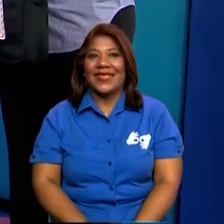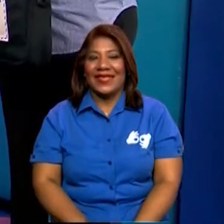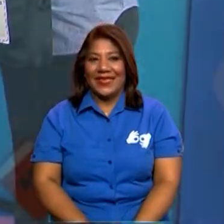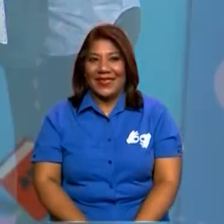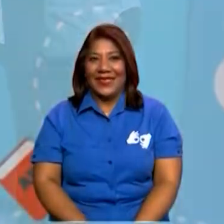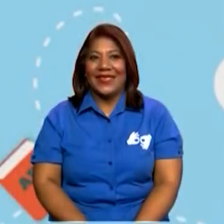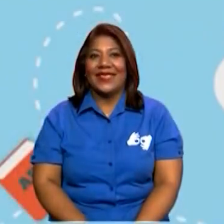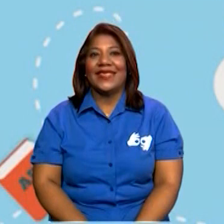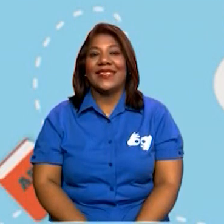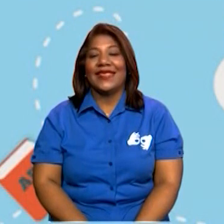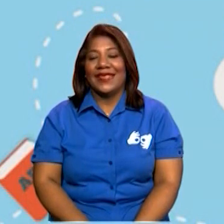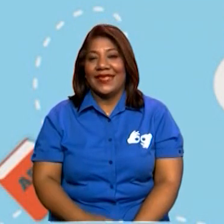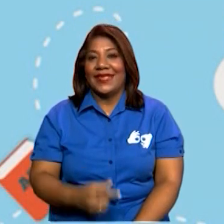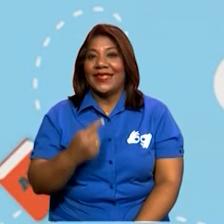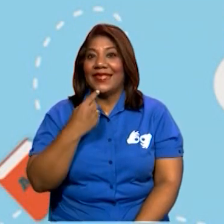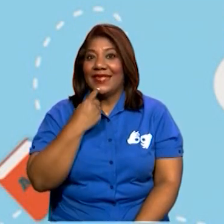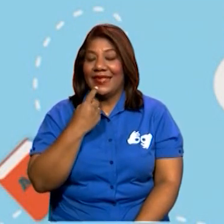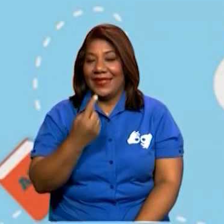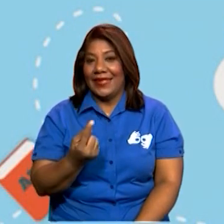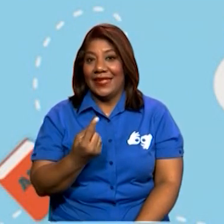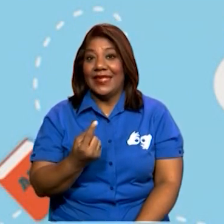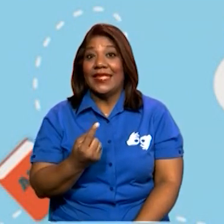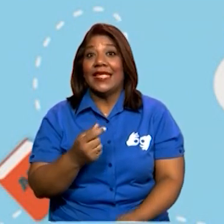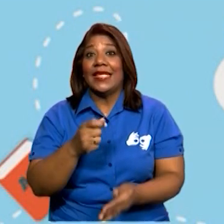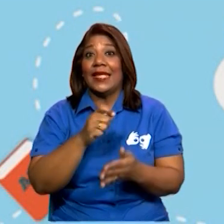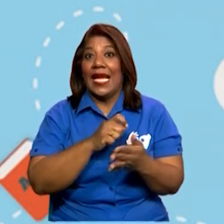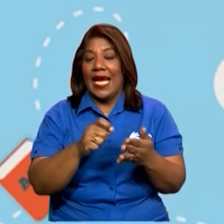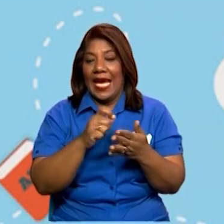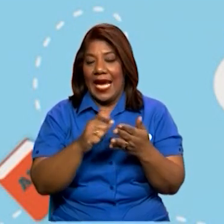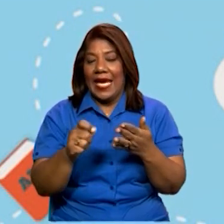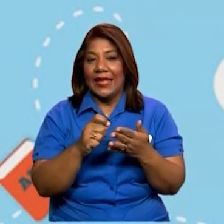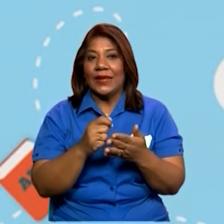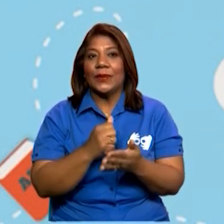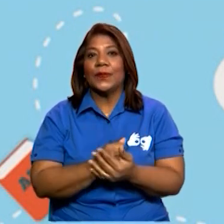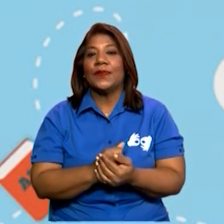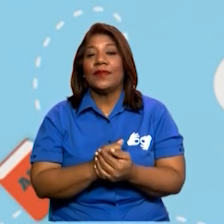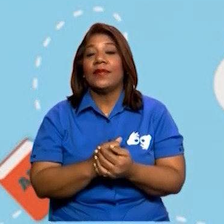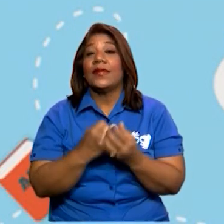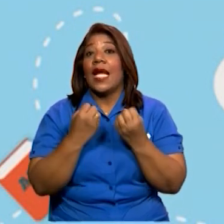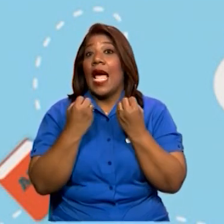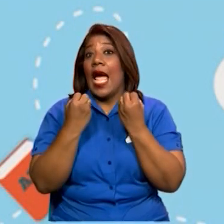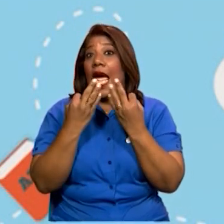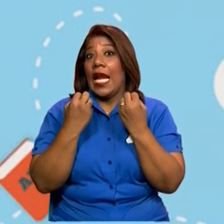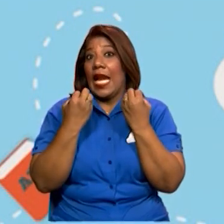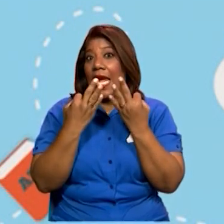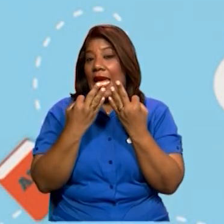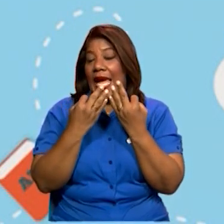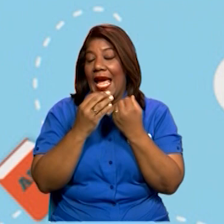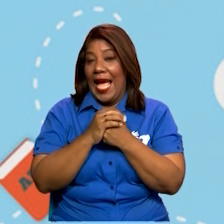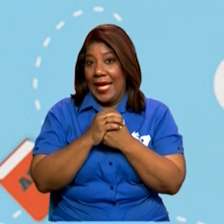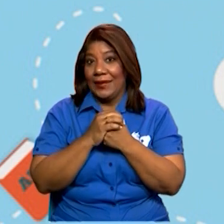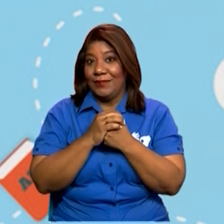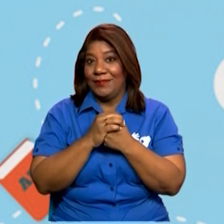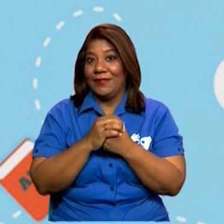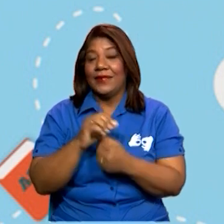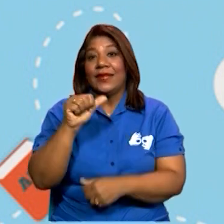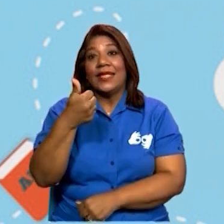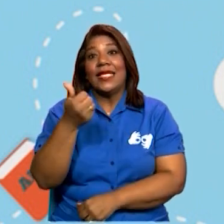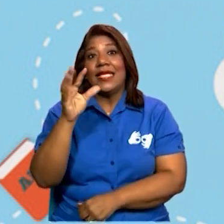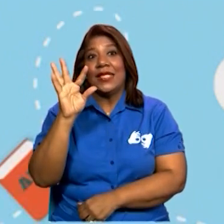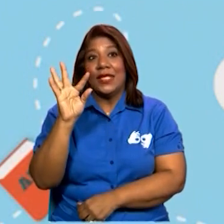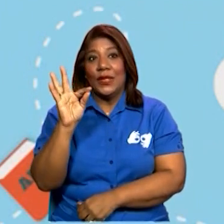sobre. Voy a leerles entonces la carta. Dice, a Rayhan, 19 de febrero del